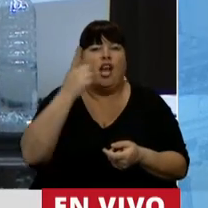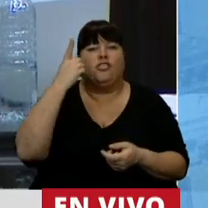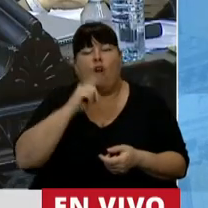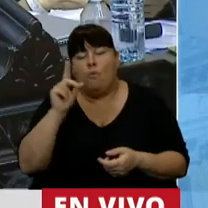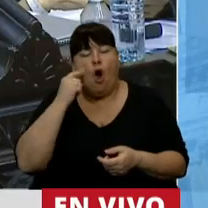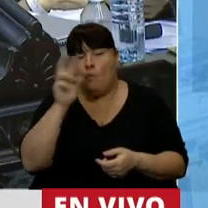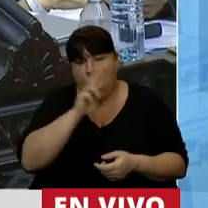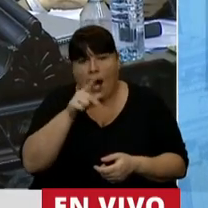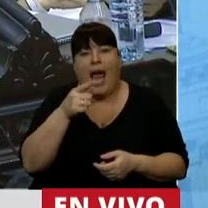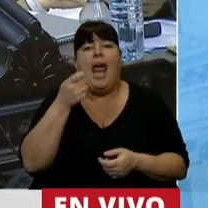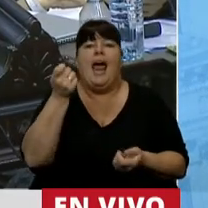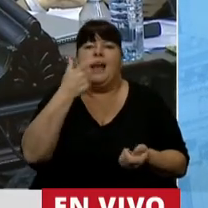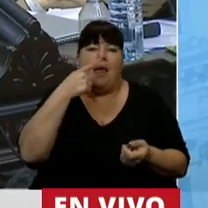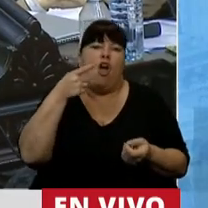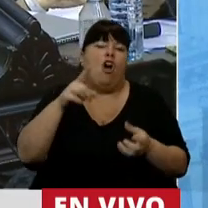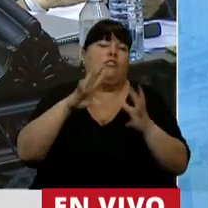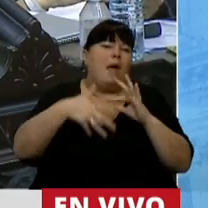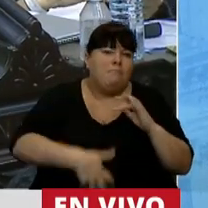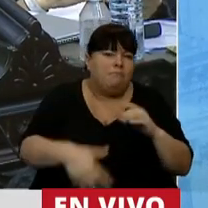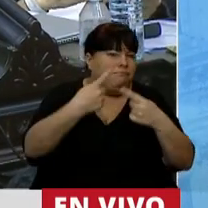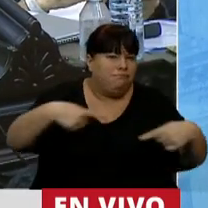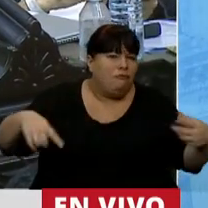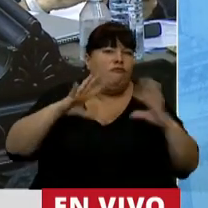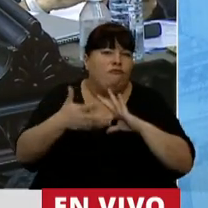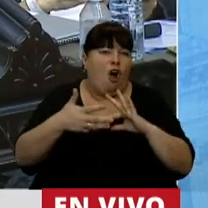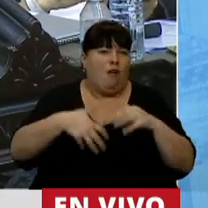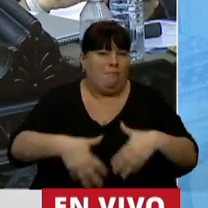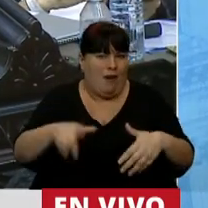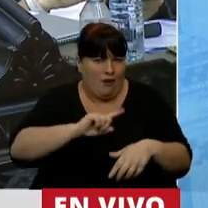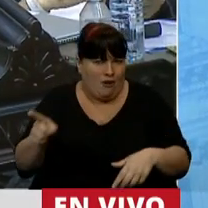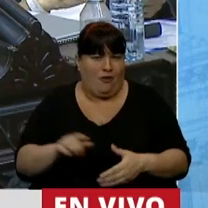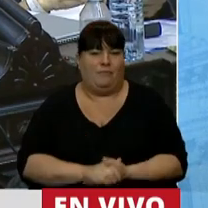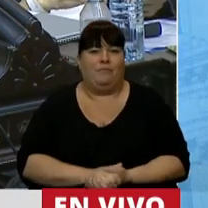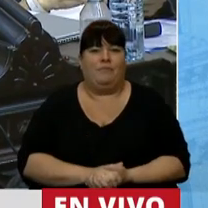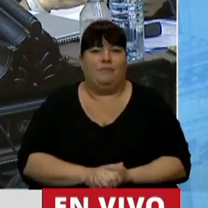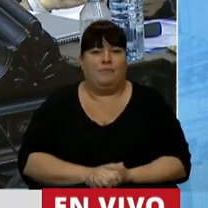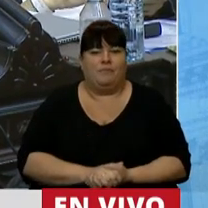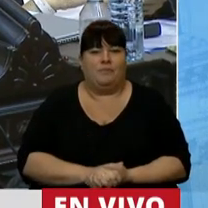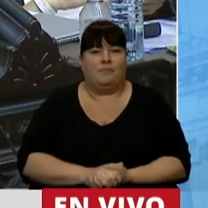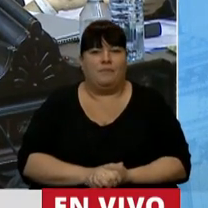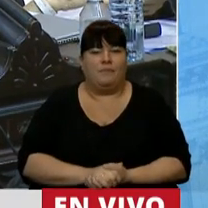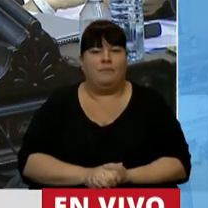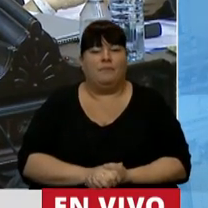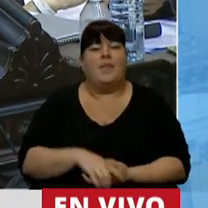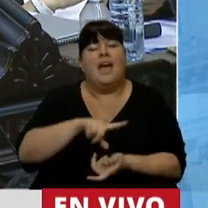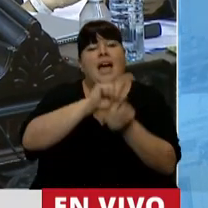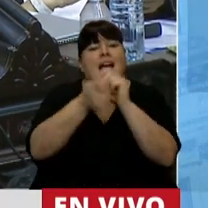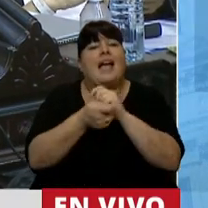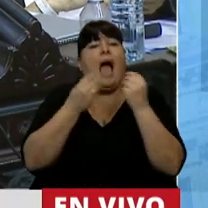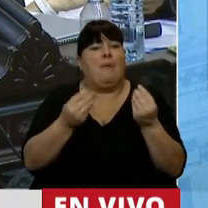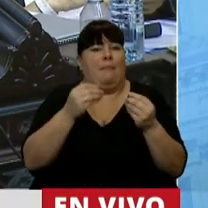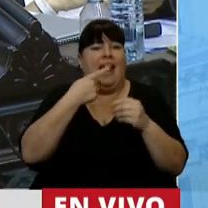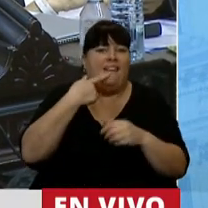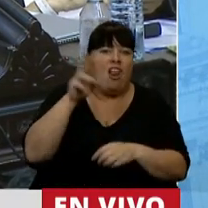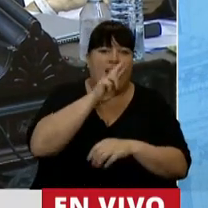varones a anticonceptivos y métodos de reproducción sexual segura y sana, en reformas para niños